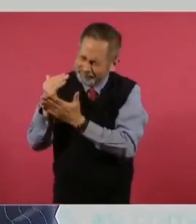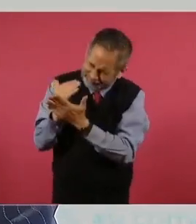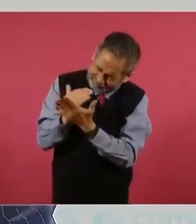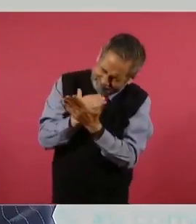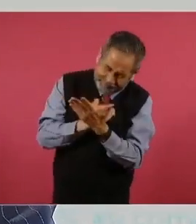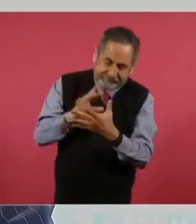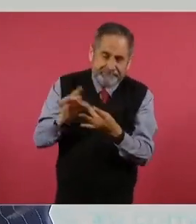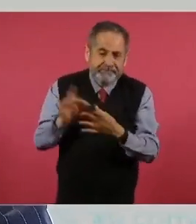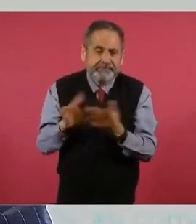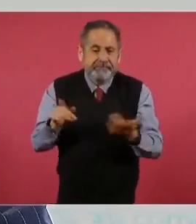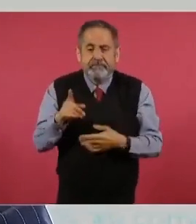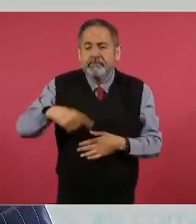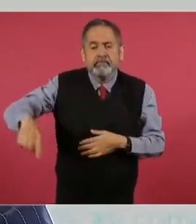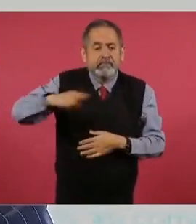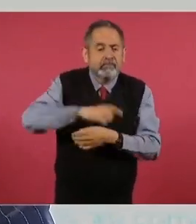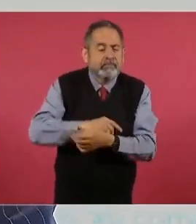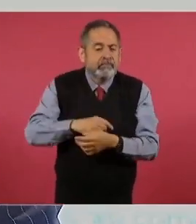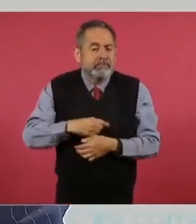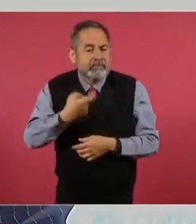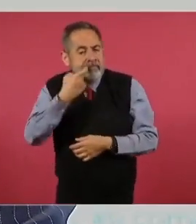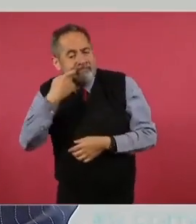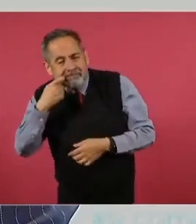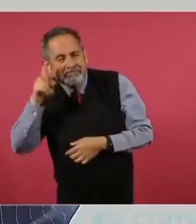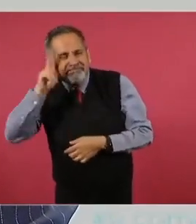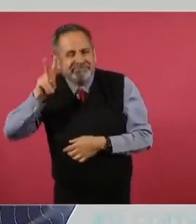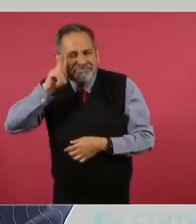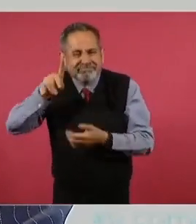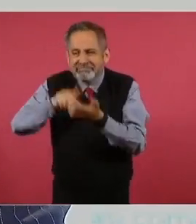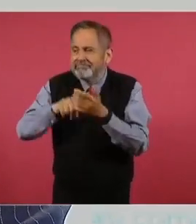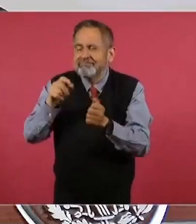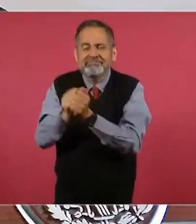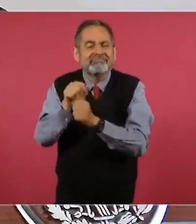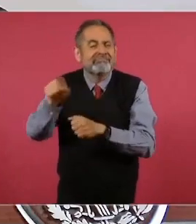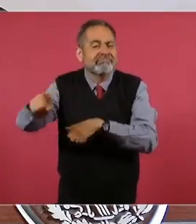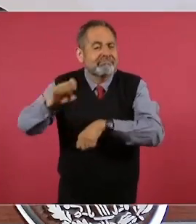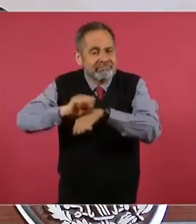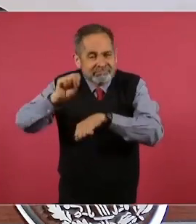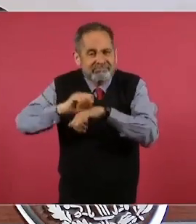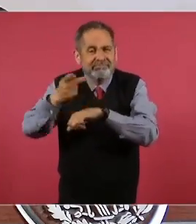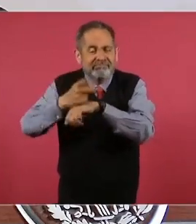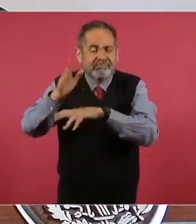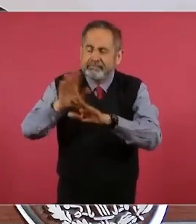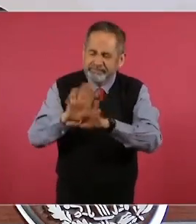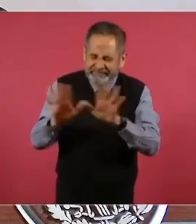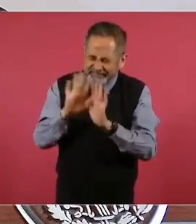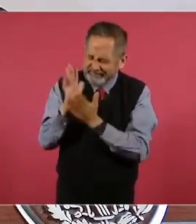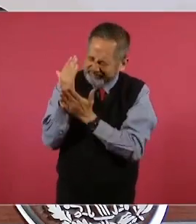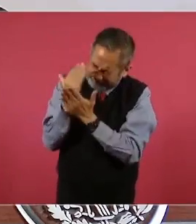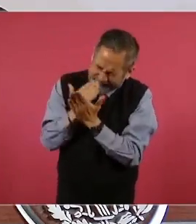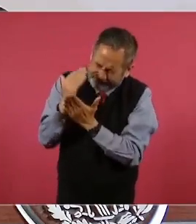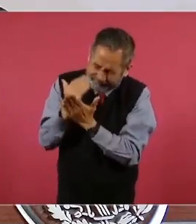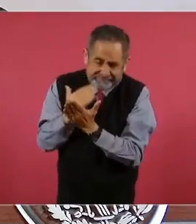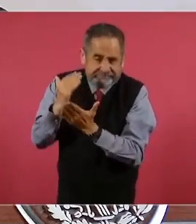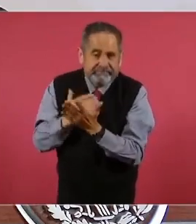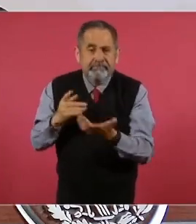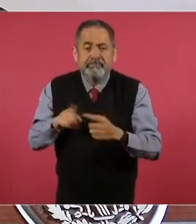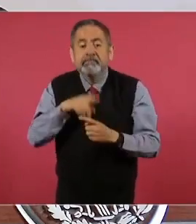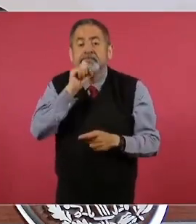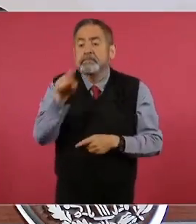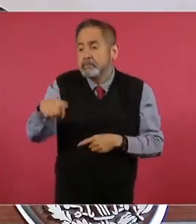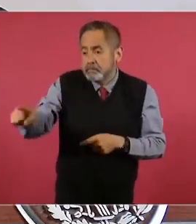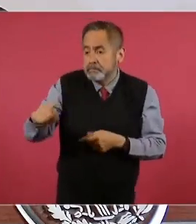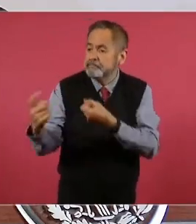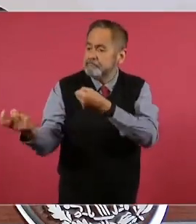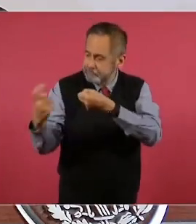adicciones en escuelas de nivel másico y medio superior. También, en facilitar la incorporación de las personas a los